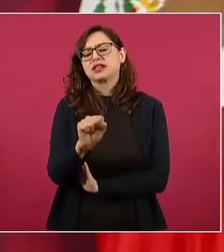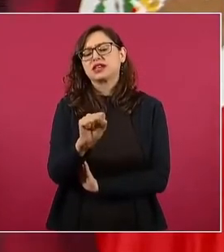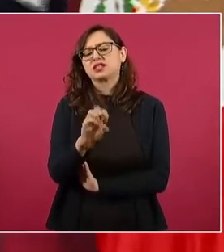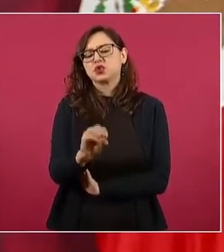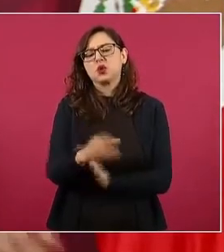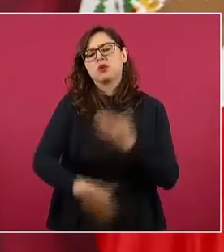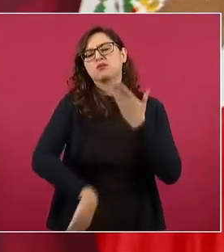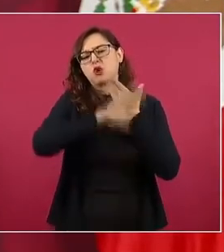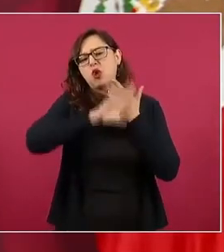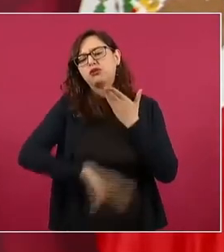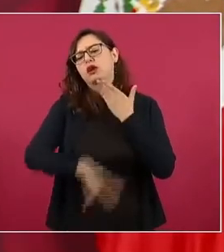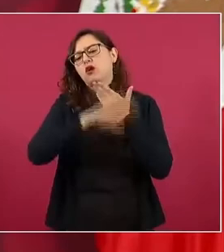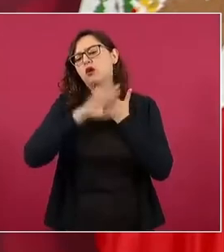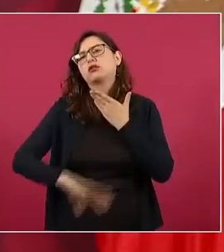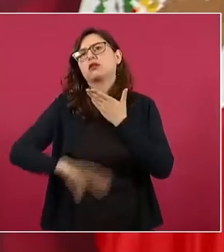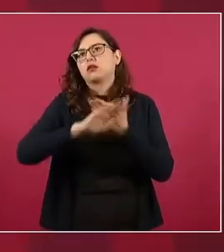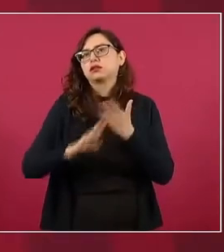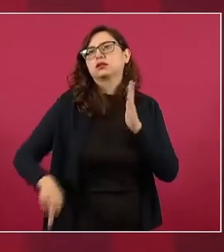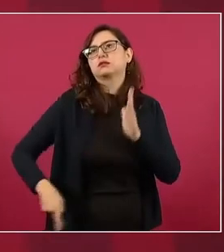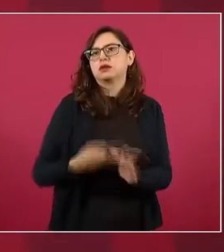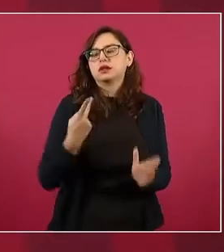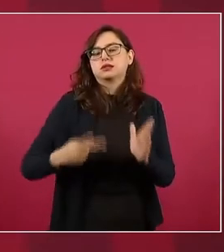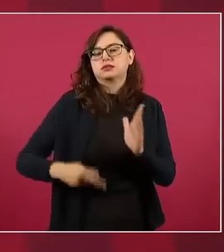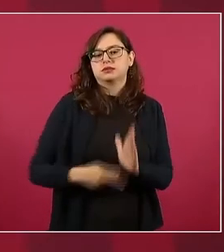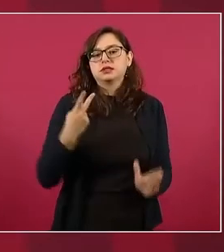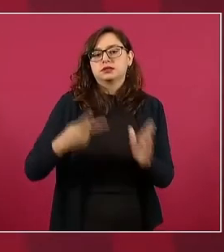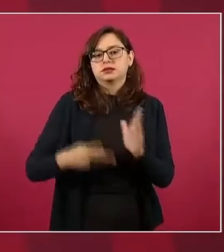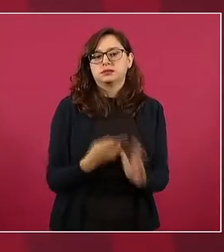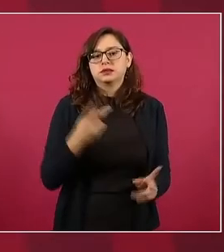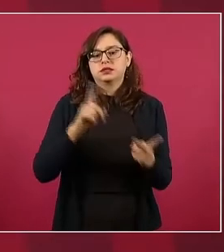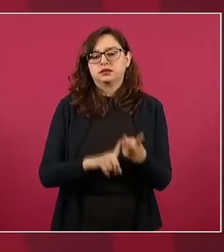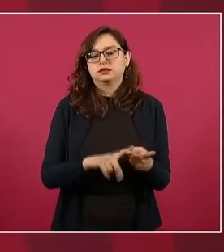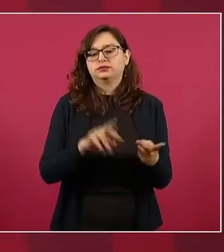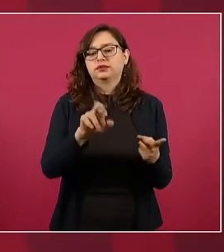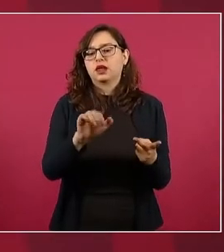como al Reforma, como al Universal,